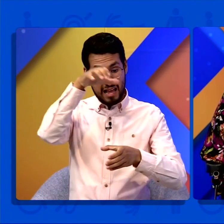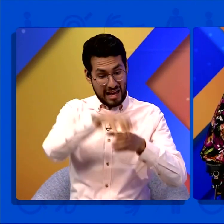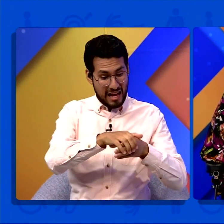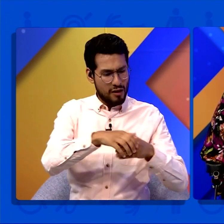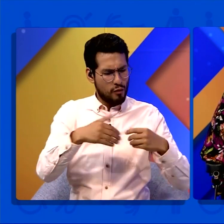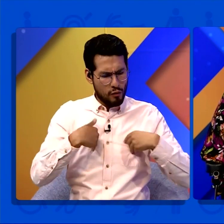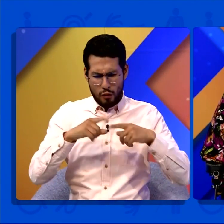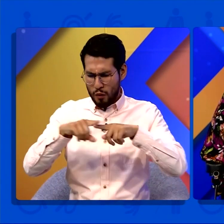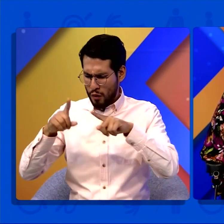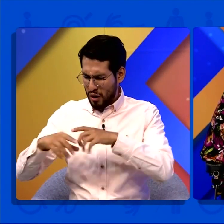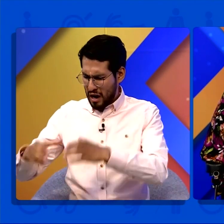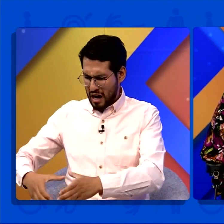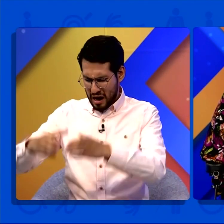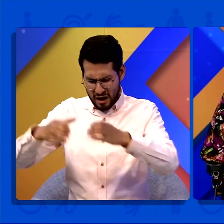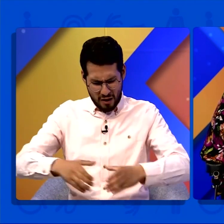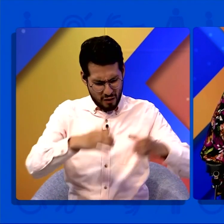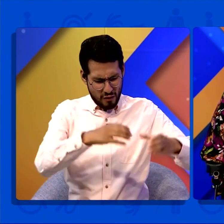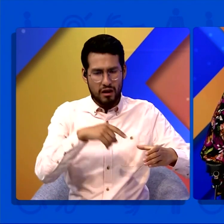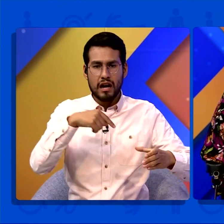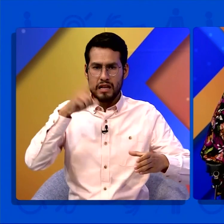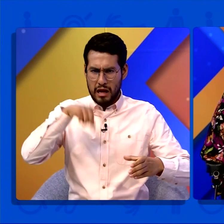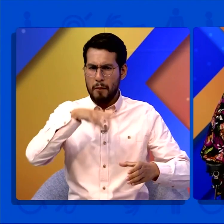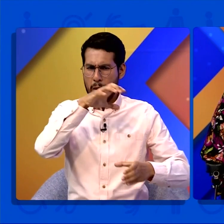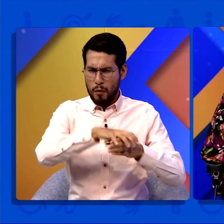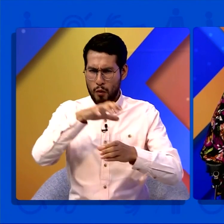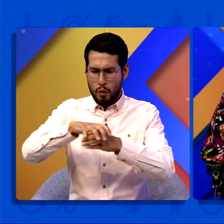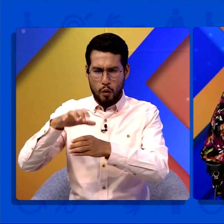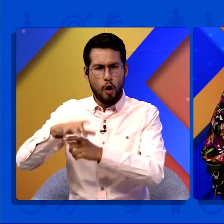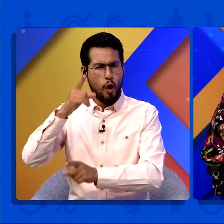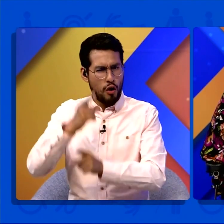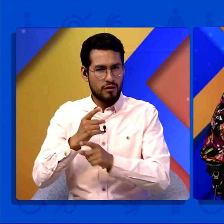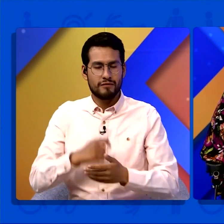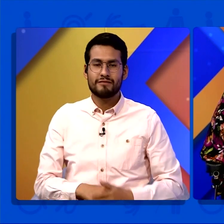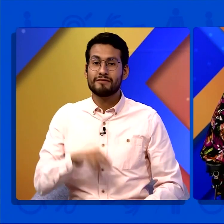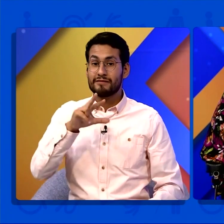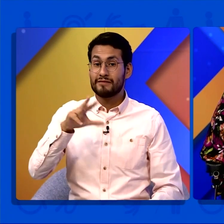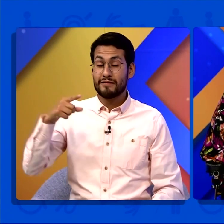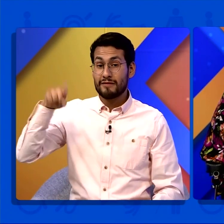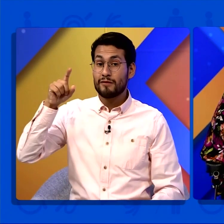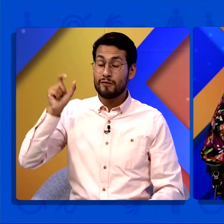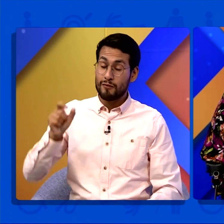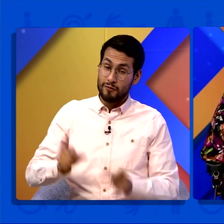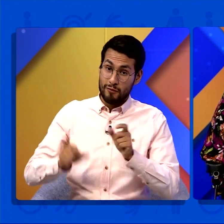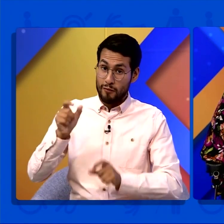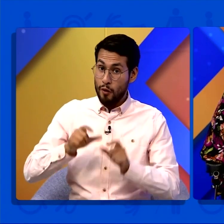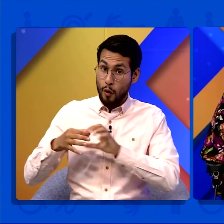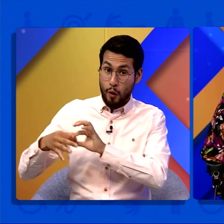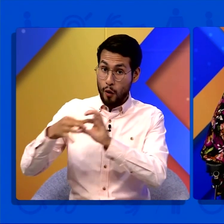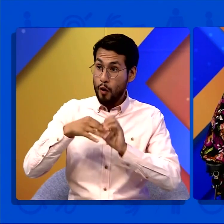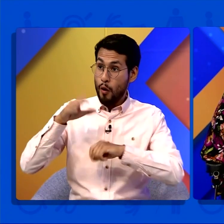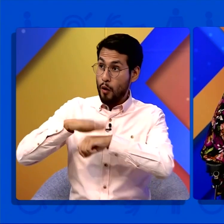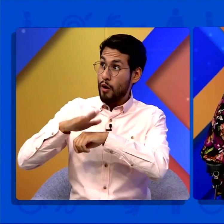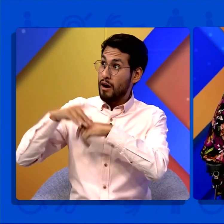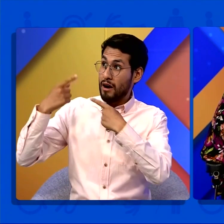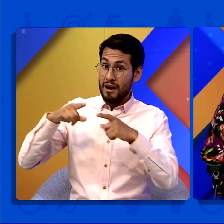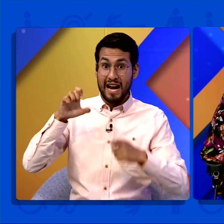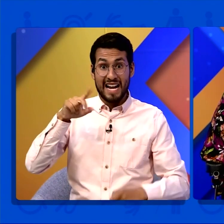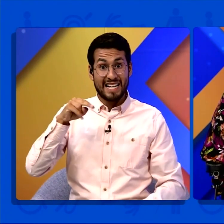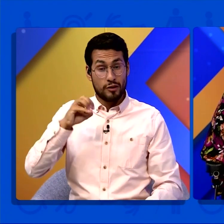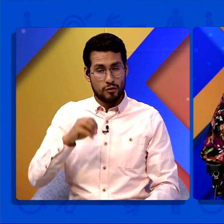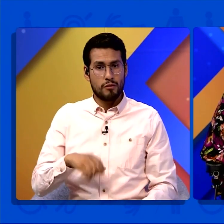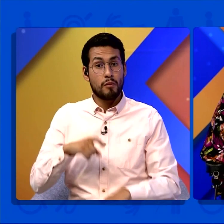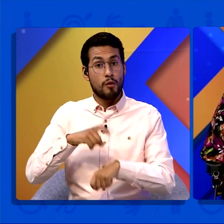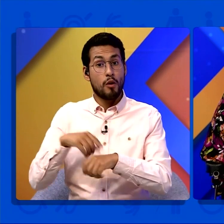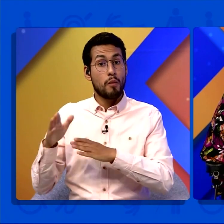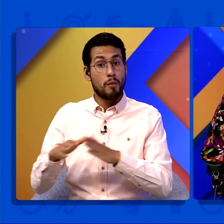Tanques Barriles Toneles Correctamente 33 millones Unidos Ante el fenómeno El niño